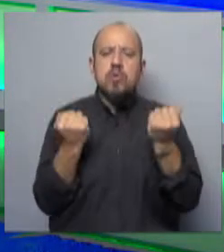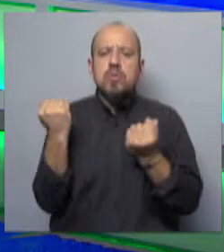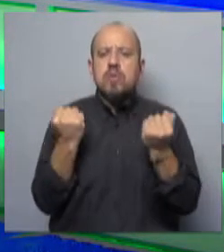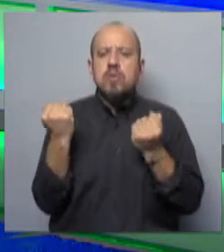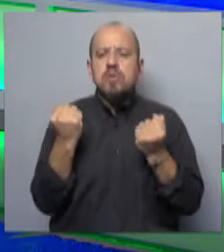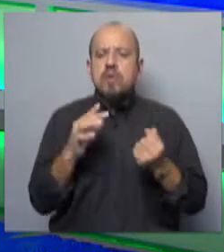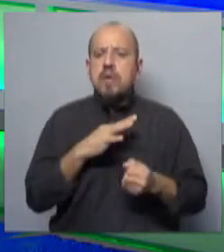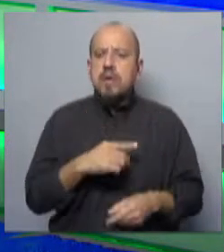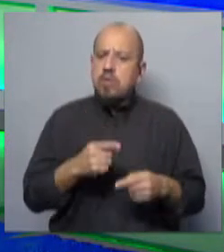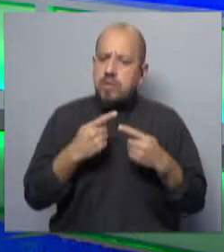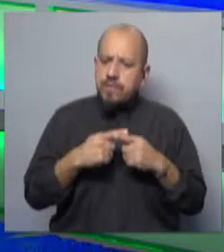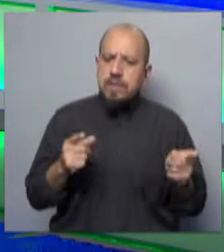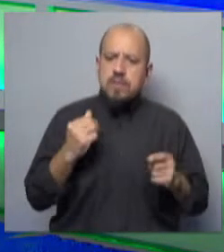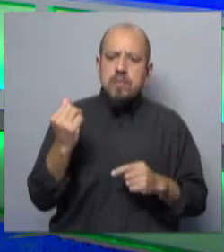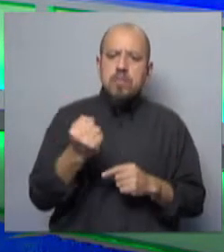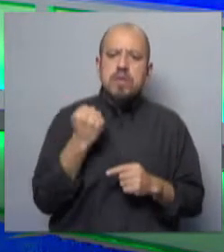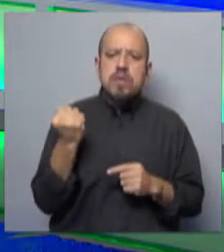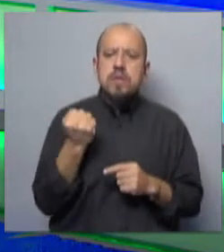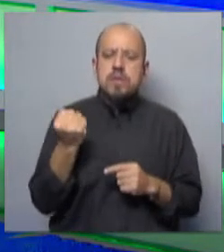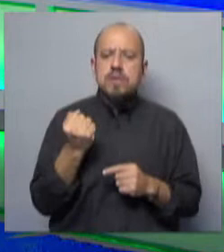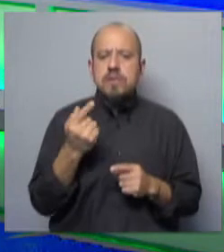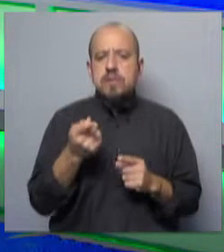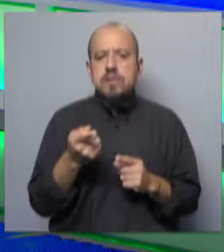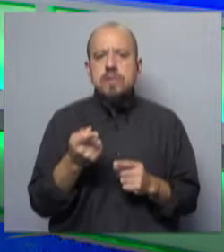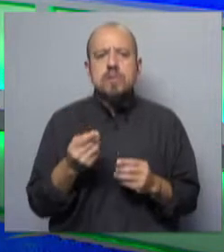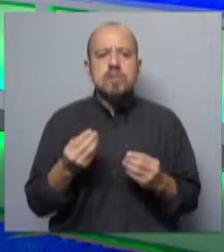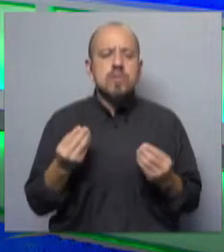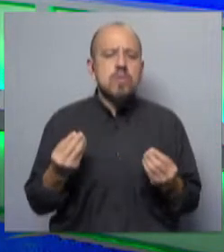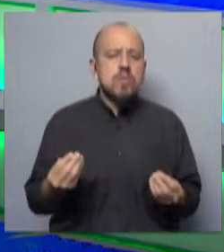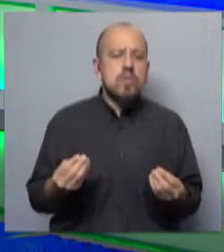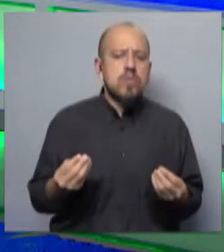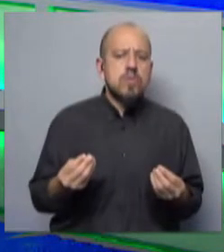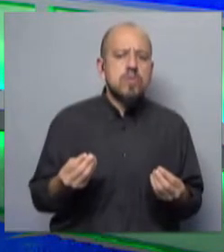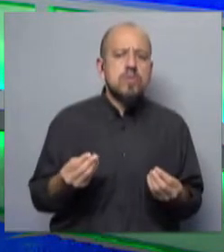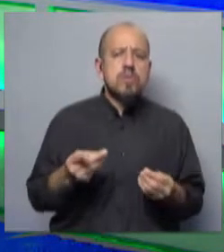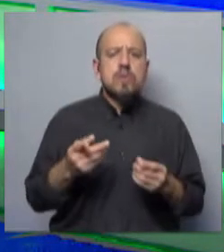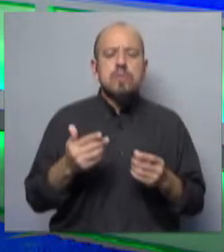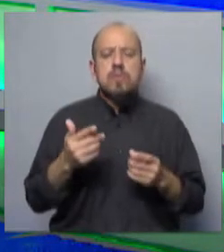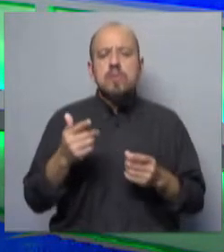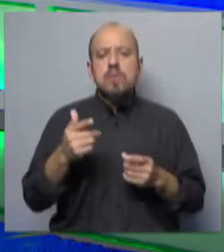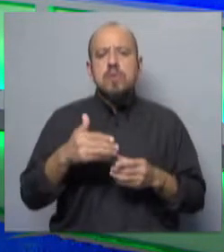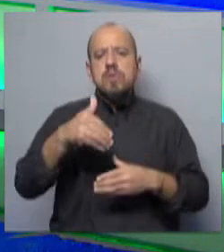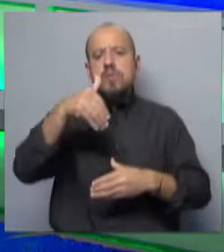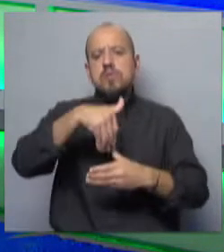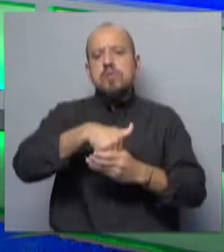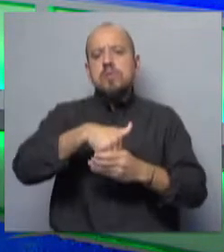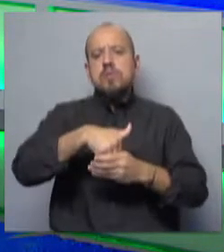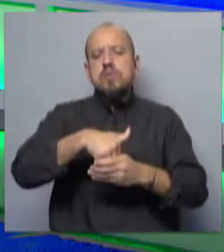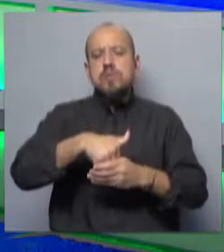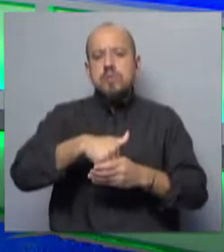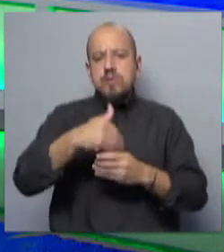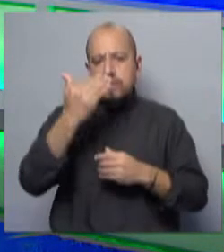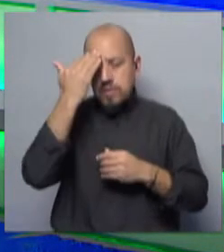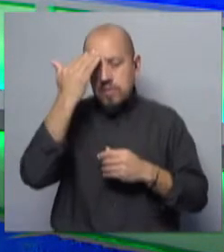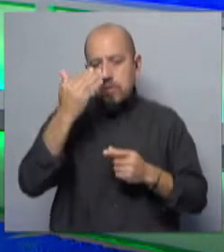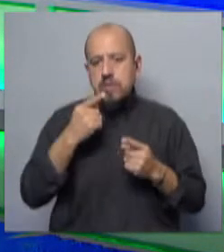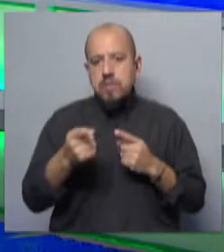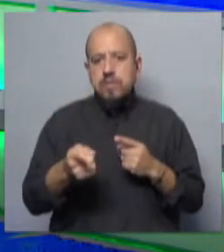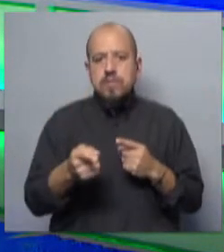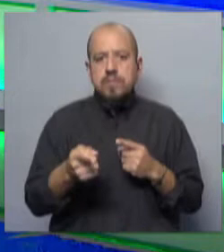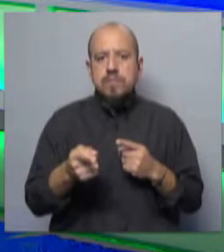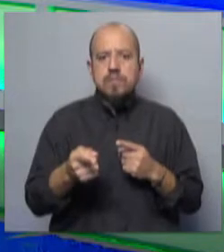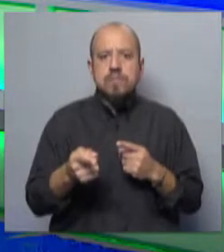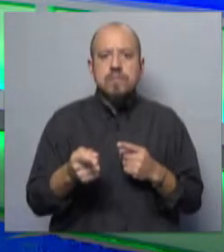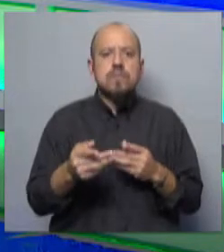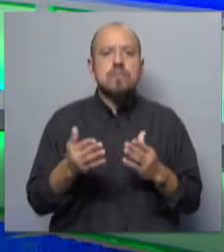Y hay una diferencia importante o interesante de ver cómo los votantes del Frente Amplio en la elección